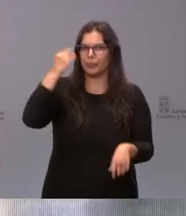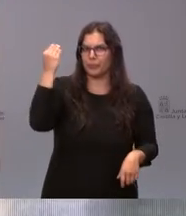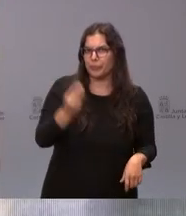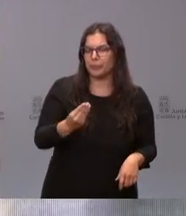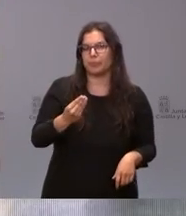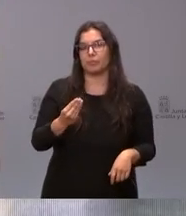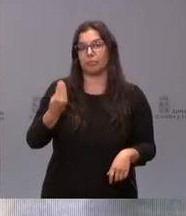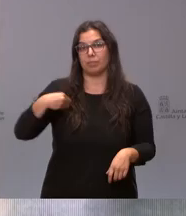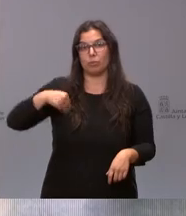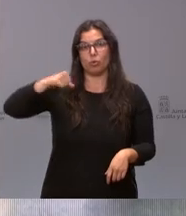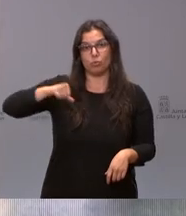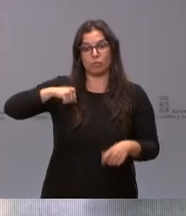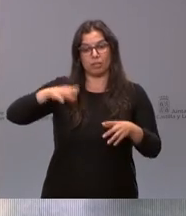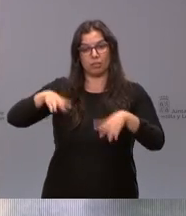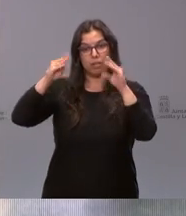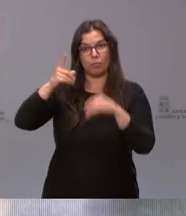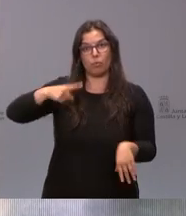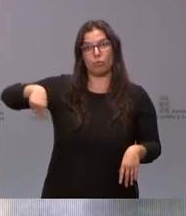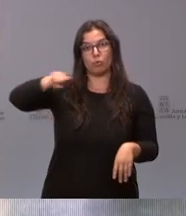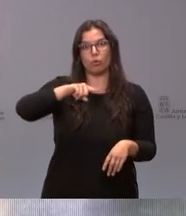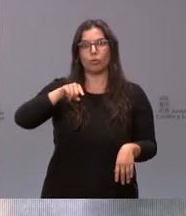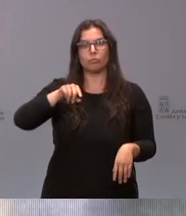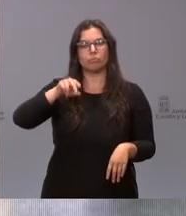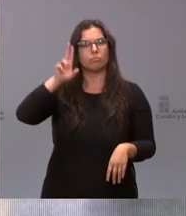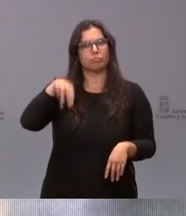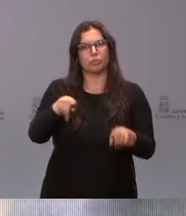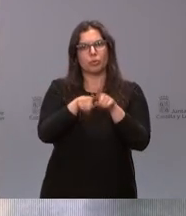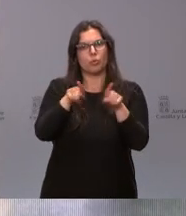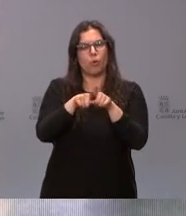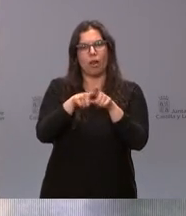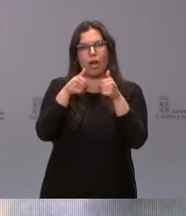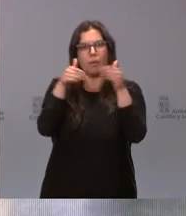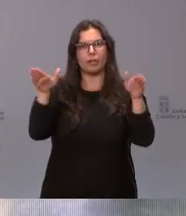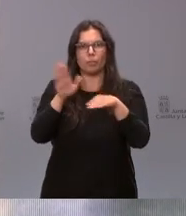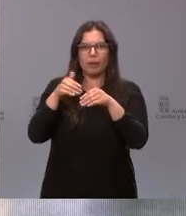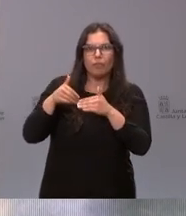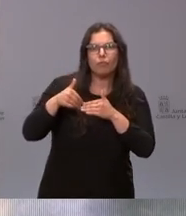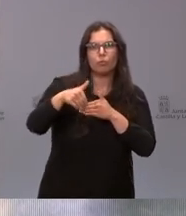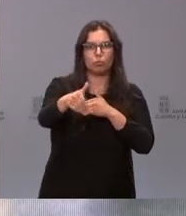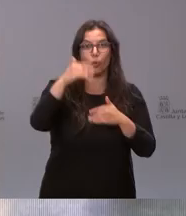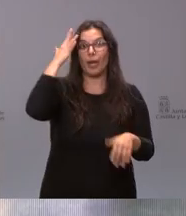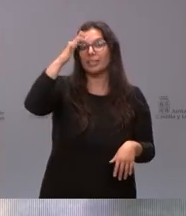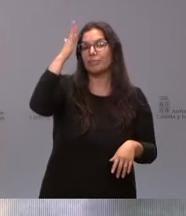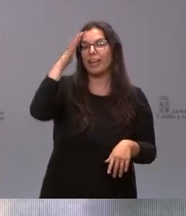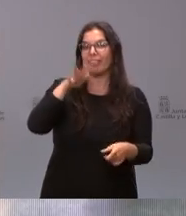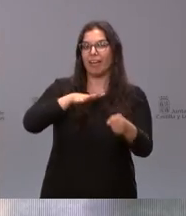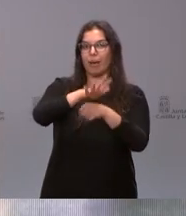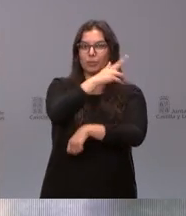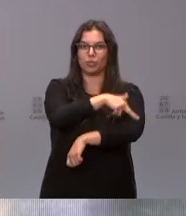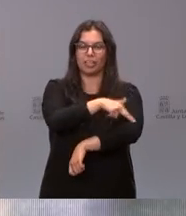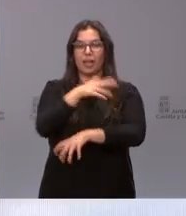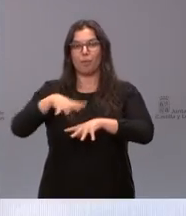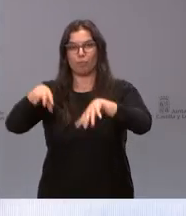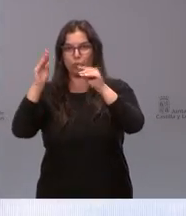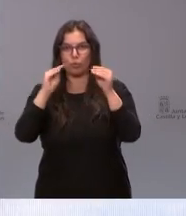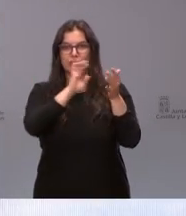hospital de Burgos desde luego es una puerta abierta al futuro y a la esperanza en la sanidad de Burgos